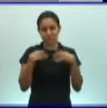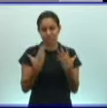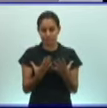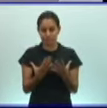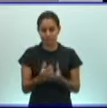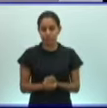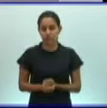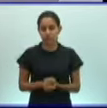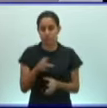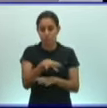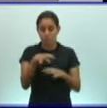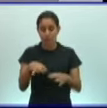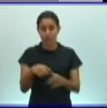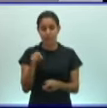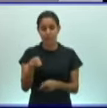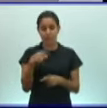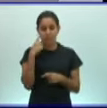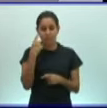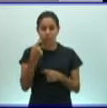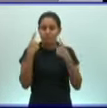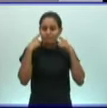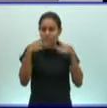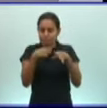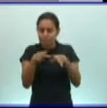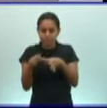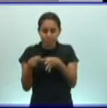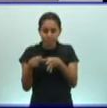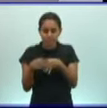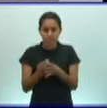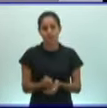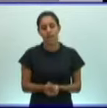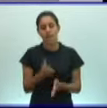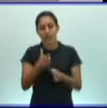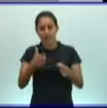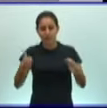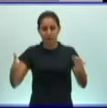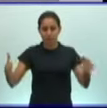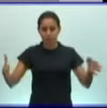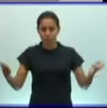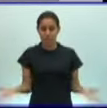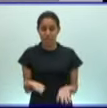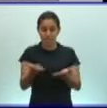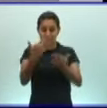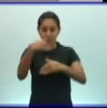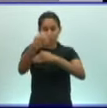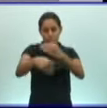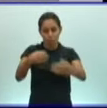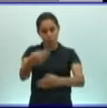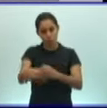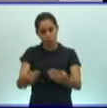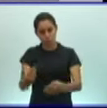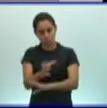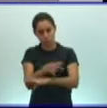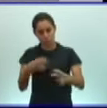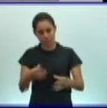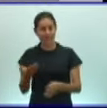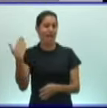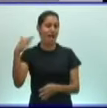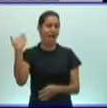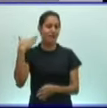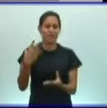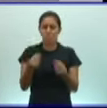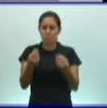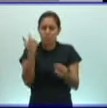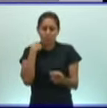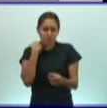permitió conocer el largo desarrollo evolutivo que duró millones de años, donde actuaron las fuerzas evolutivas, como